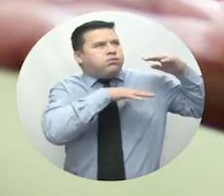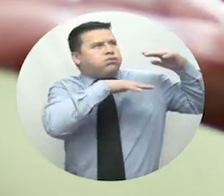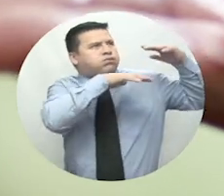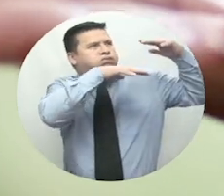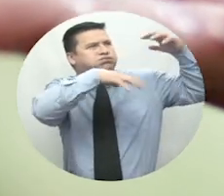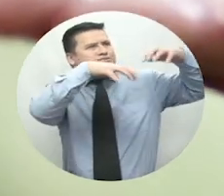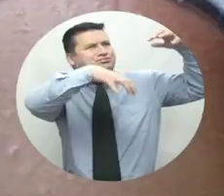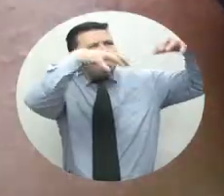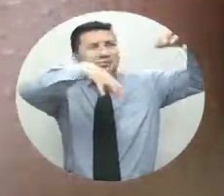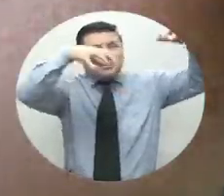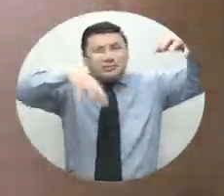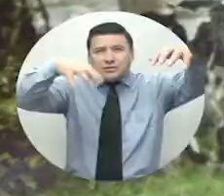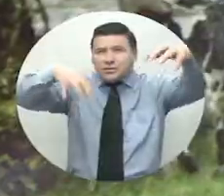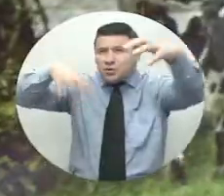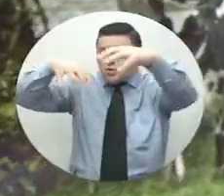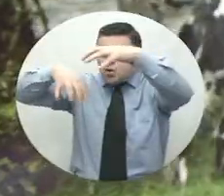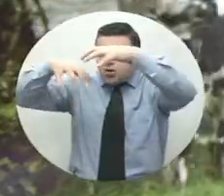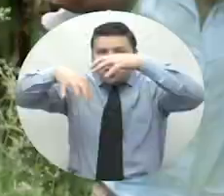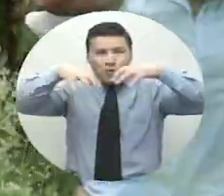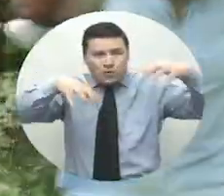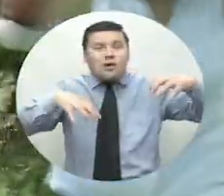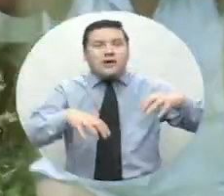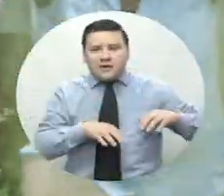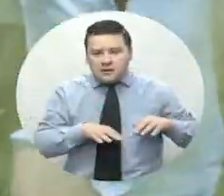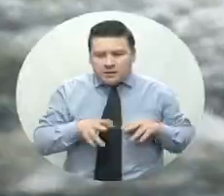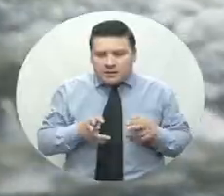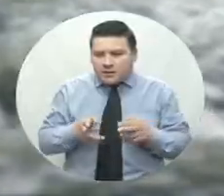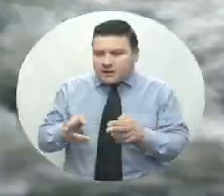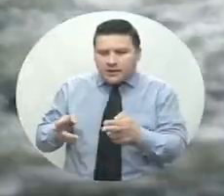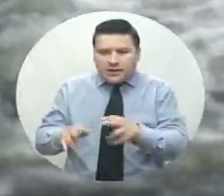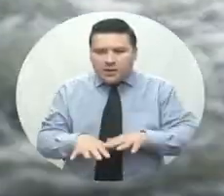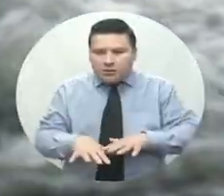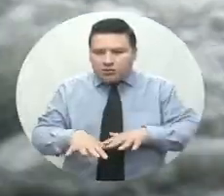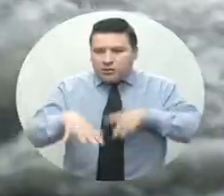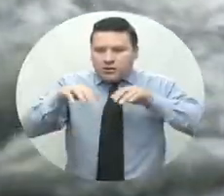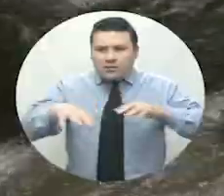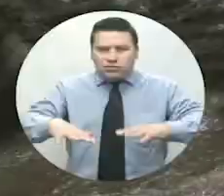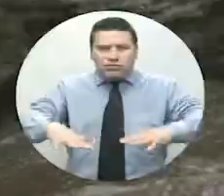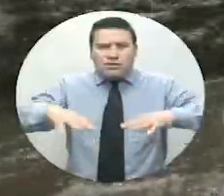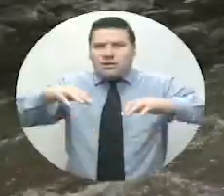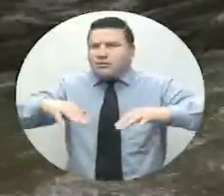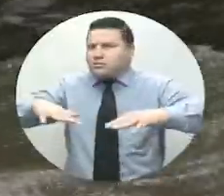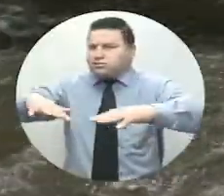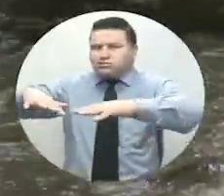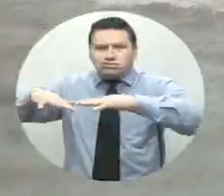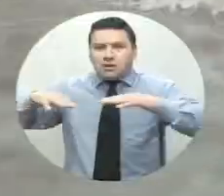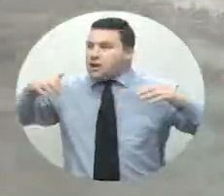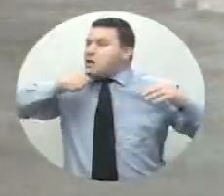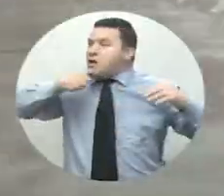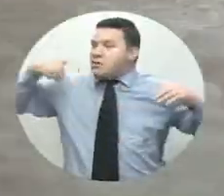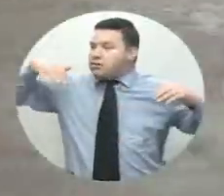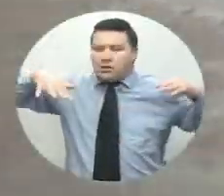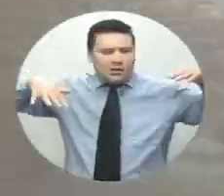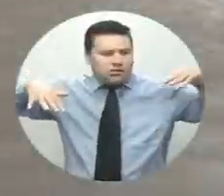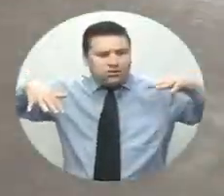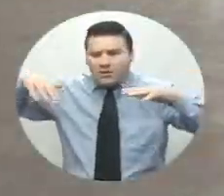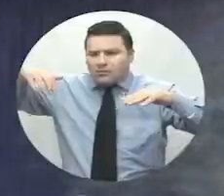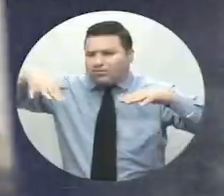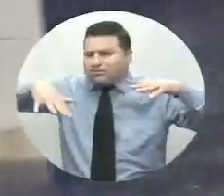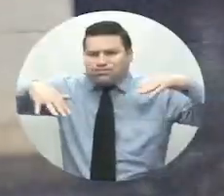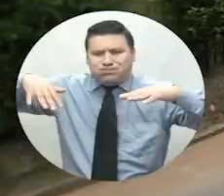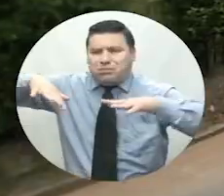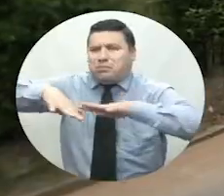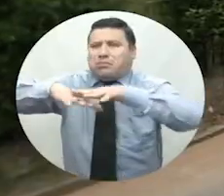En temporada de lluvias, crece el nivel de los ríos, los arroyos se